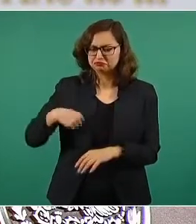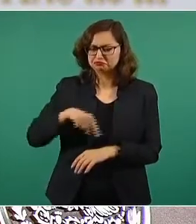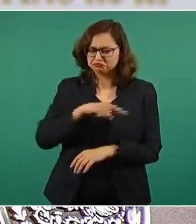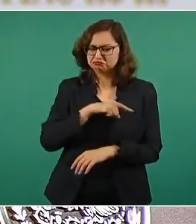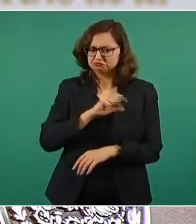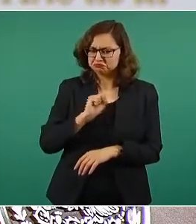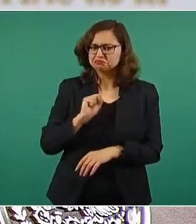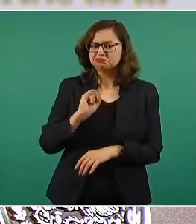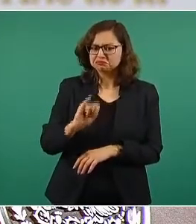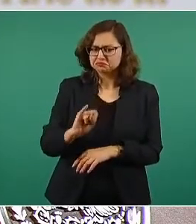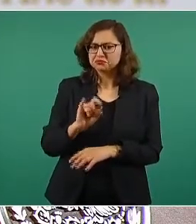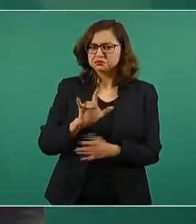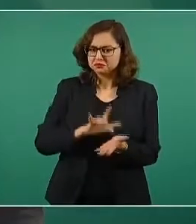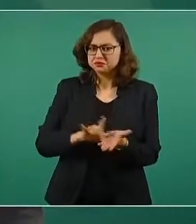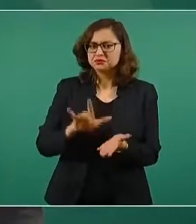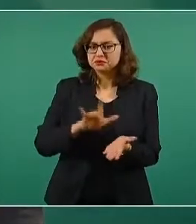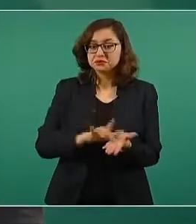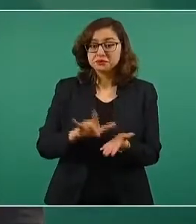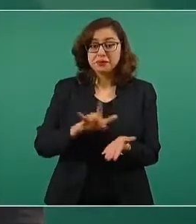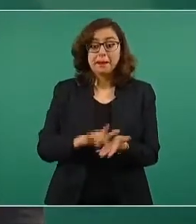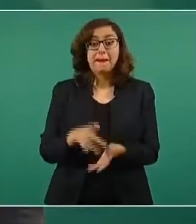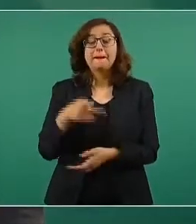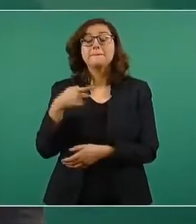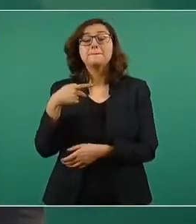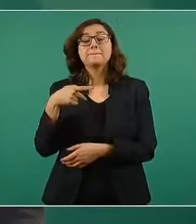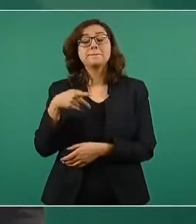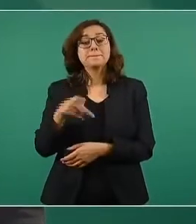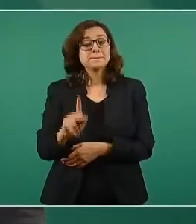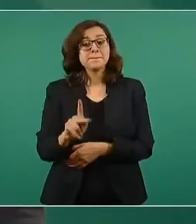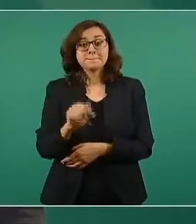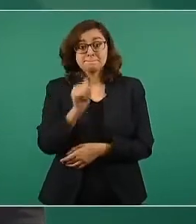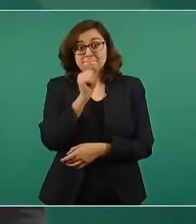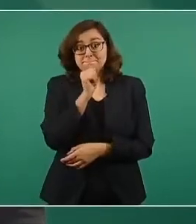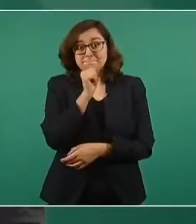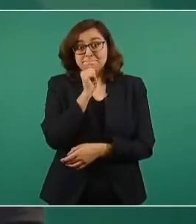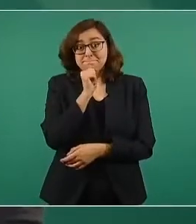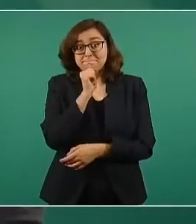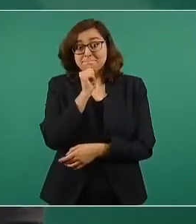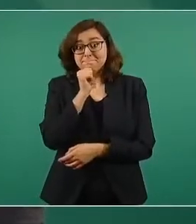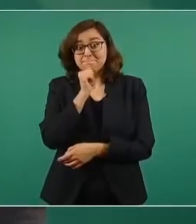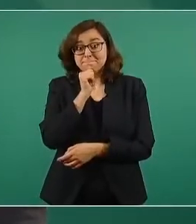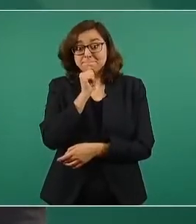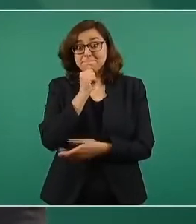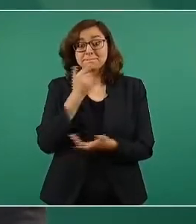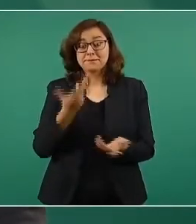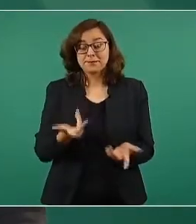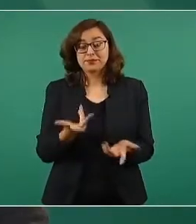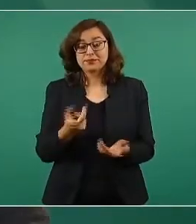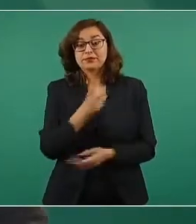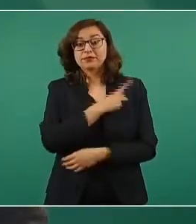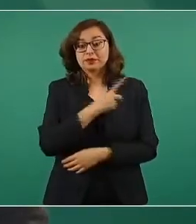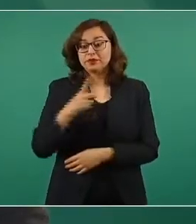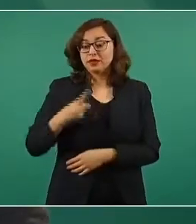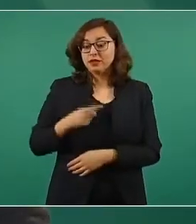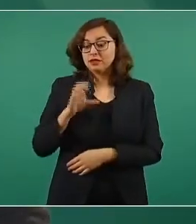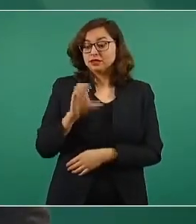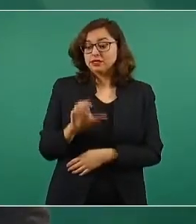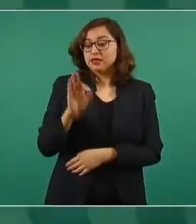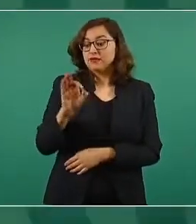Tienen que verlo los técnicos y el director de la Comisión Federal de Electricidad,